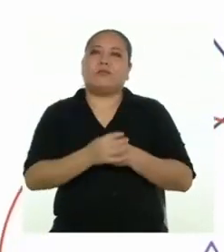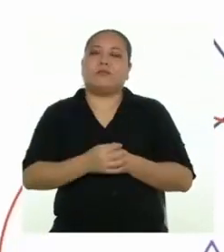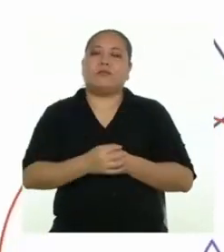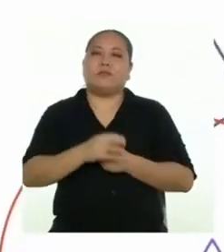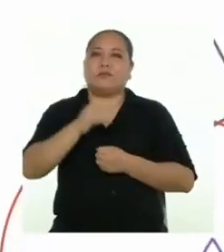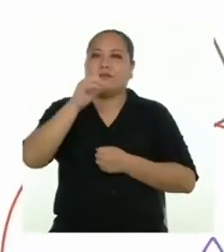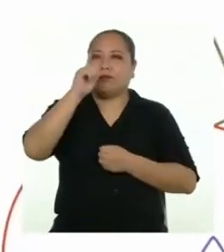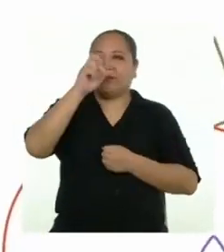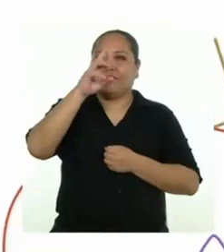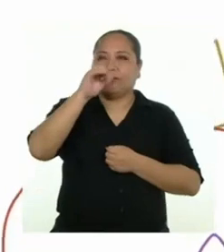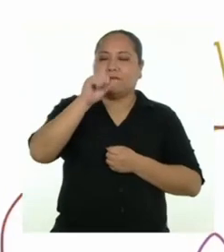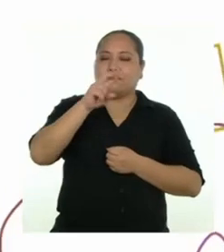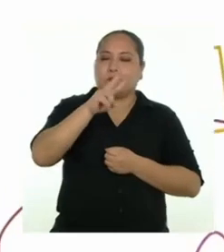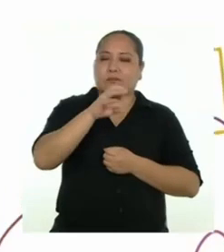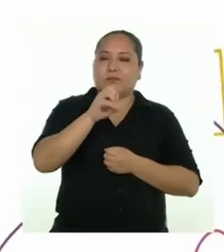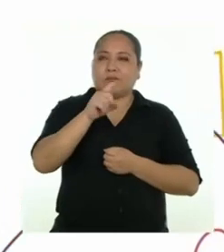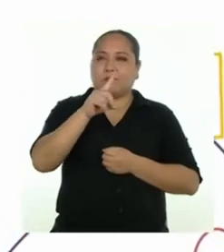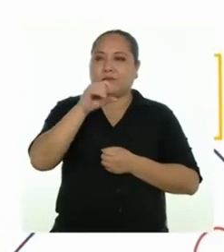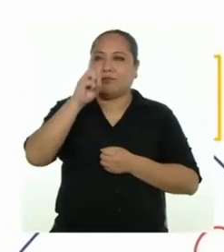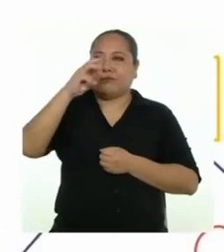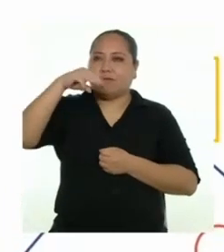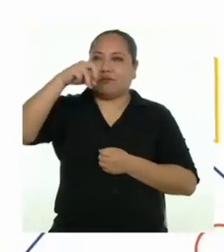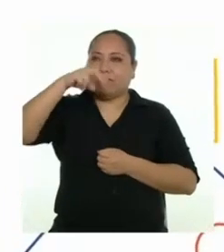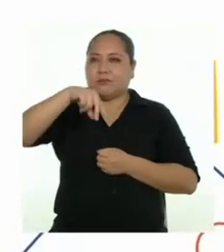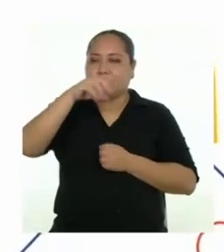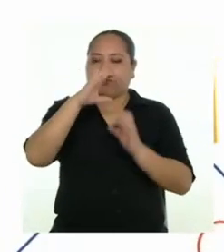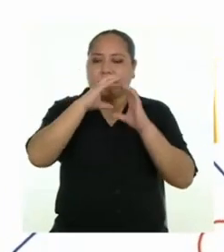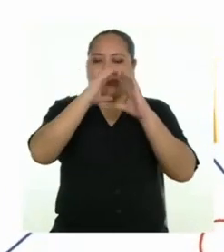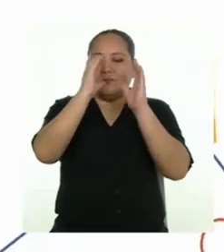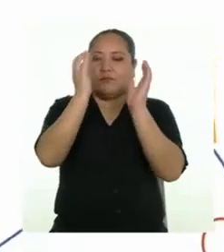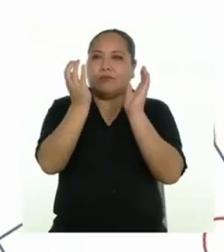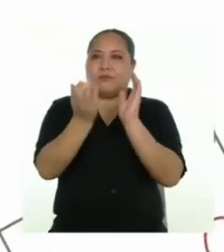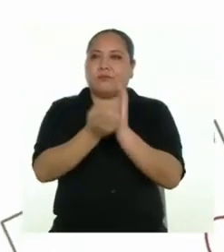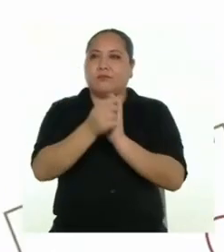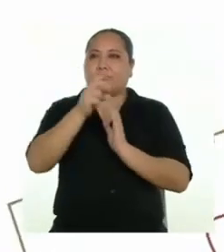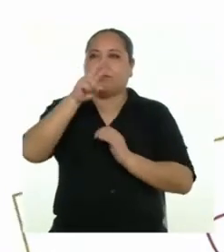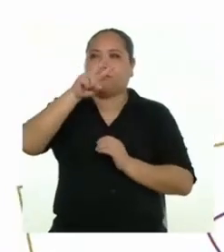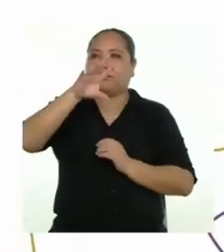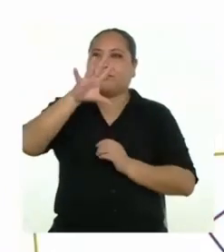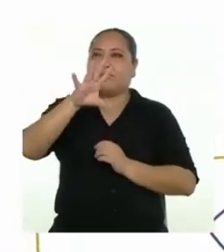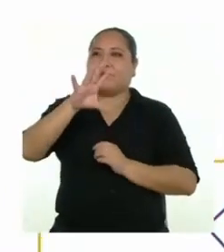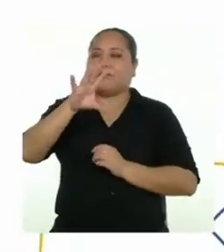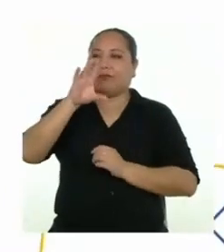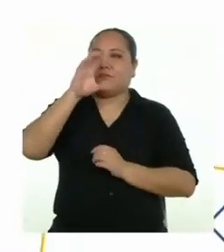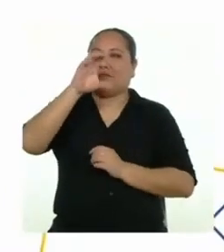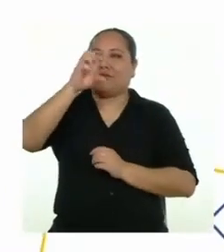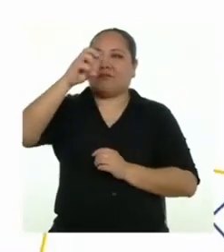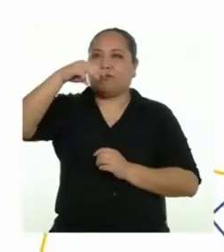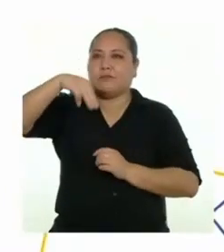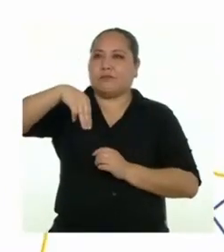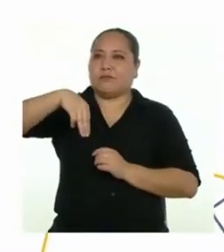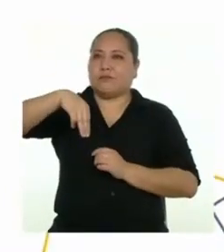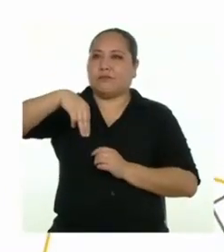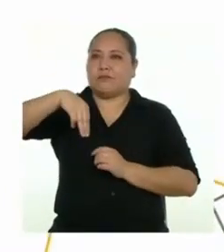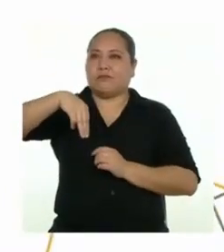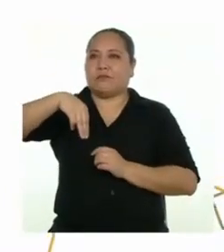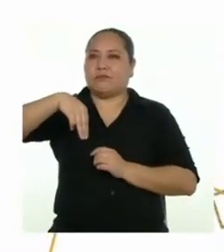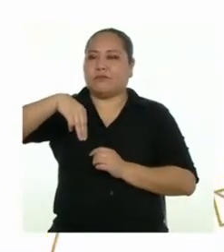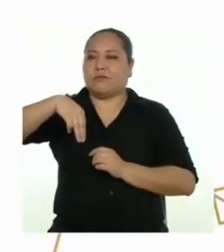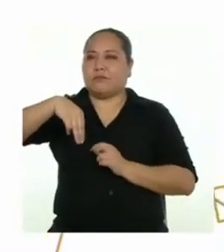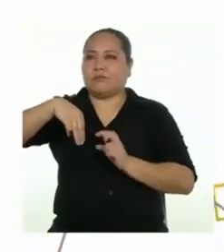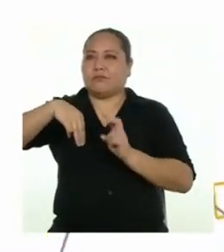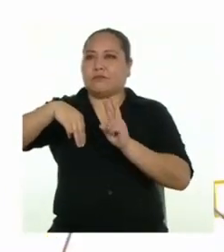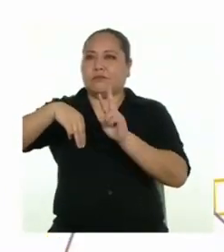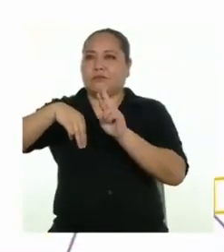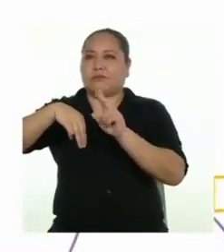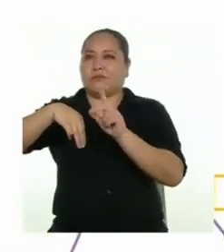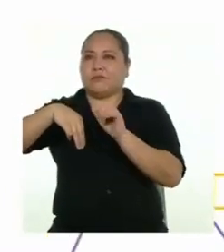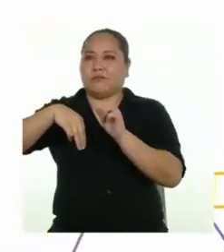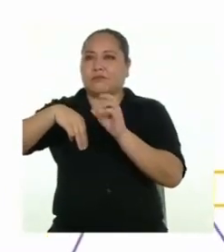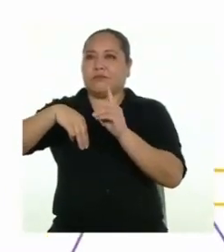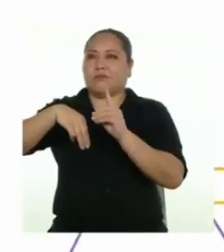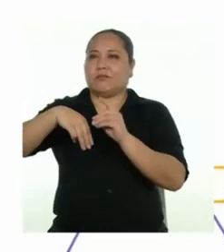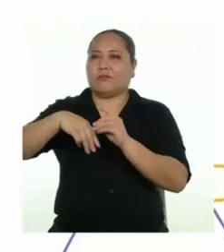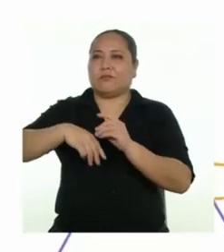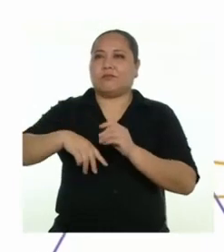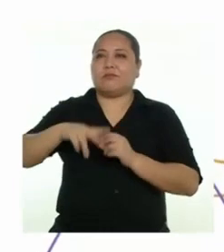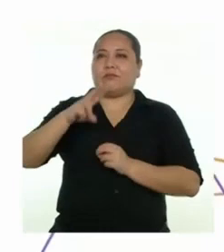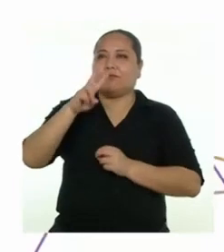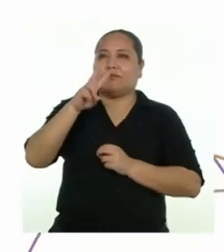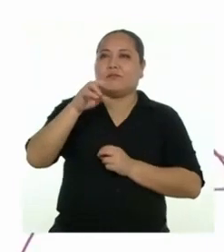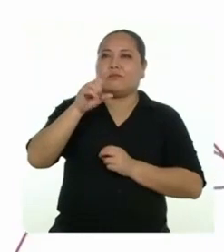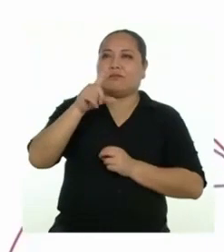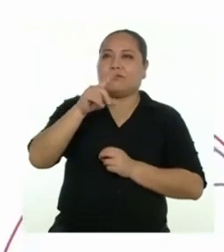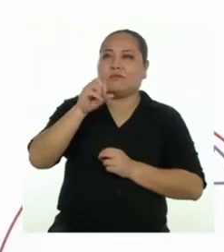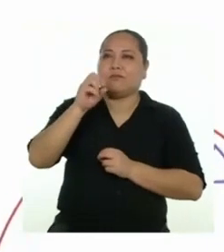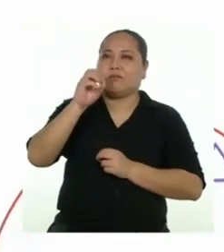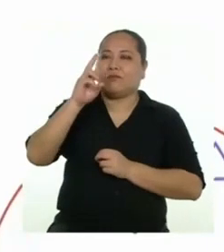el área y volumen de la esfera. 25 centímetros de radio y el valor de pi, que lo aproximamos a 3